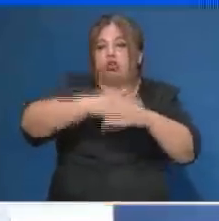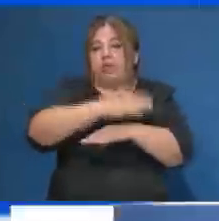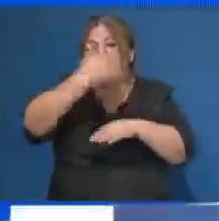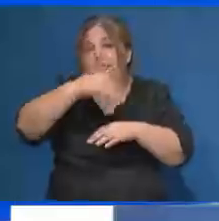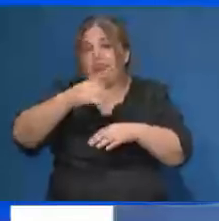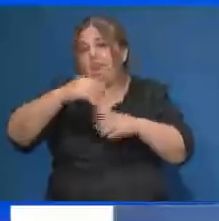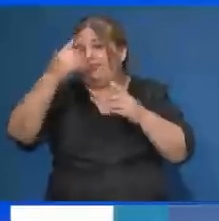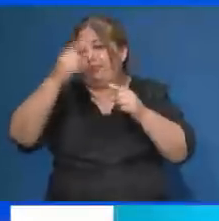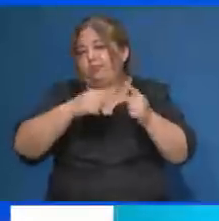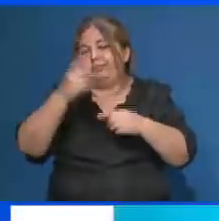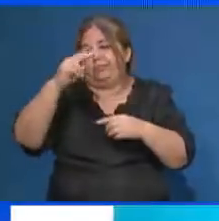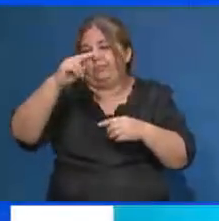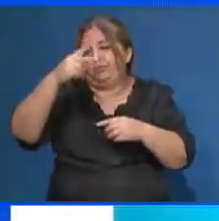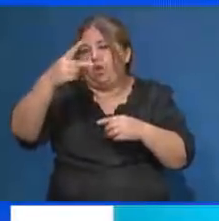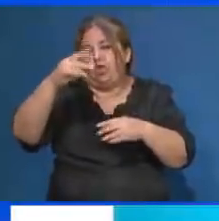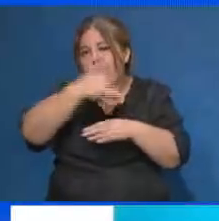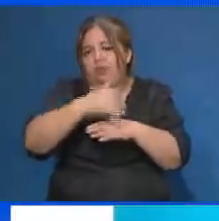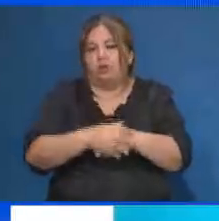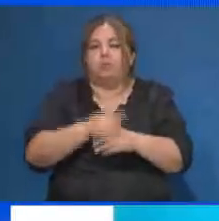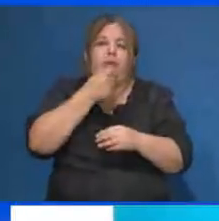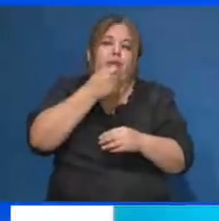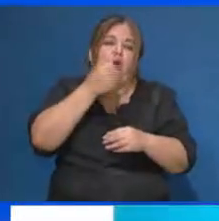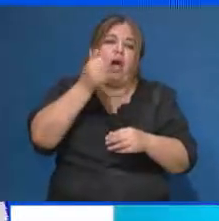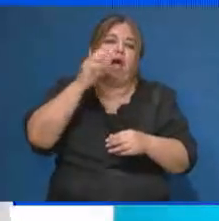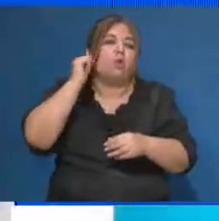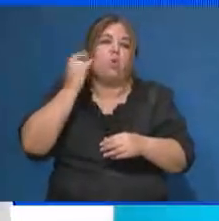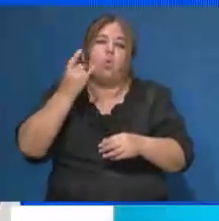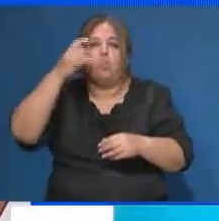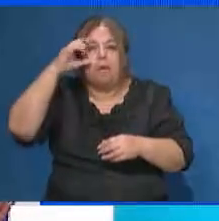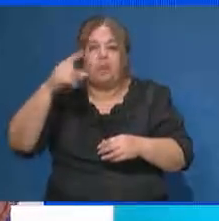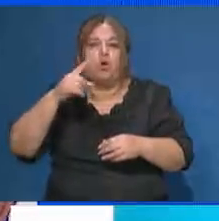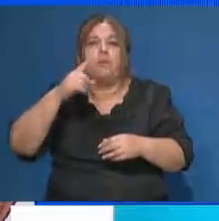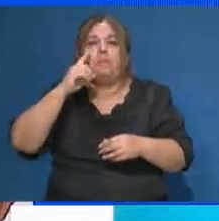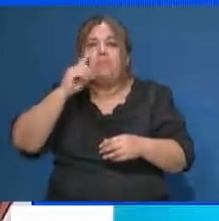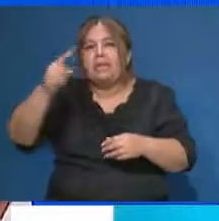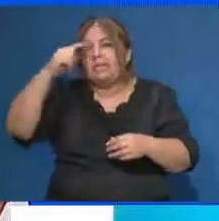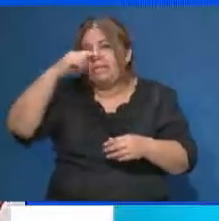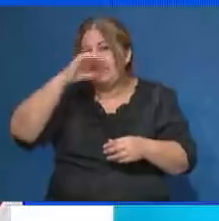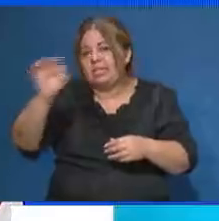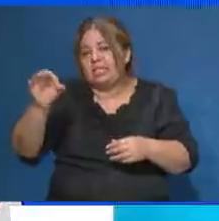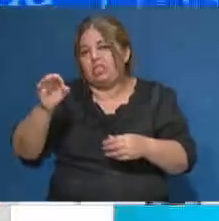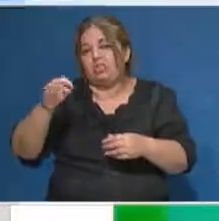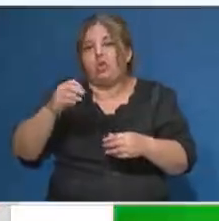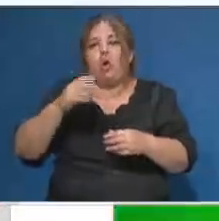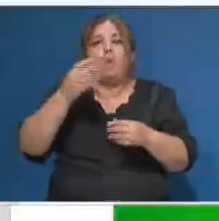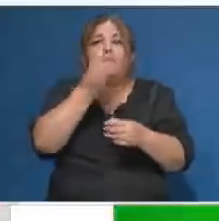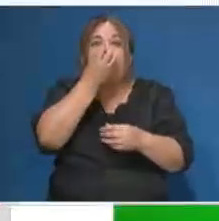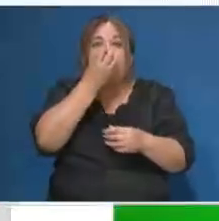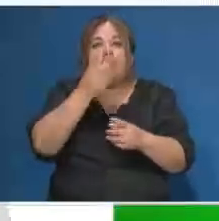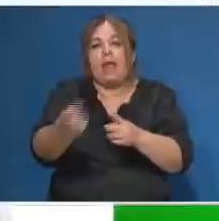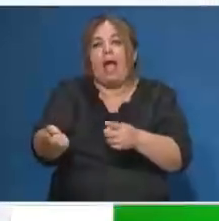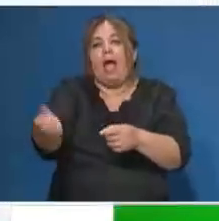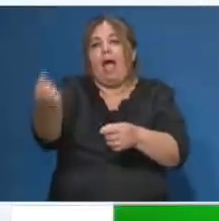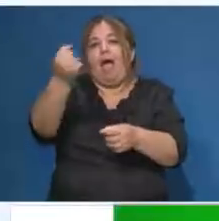nosotros le pusimos inicialmente Argumedo, desde la primavera al 1700 hasta el centro avenida Colón. Fíjate lo que aparece.